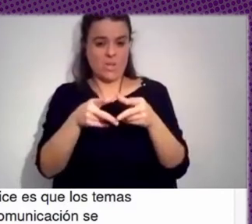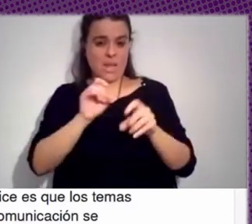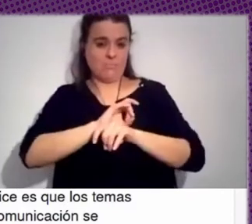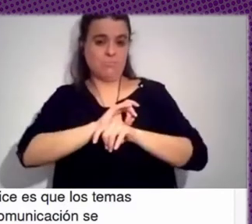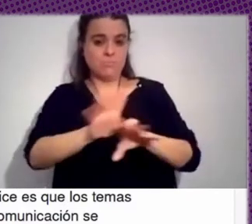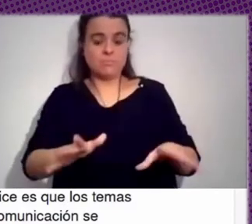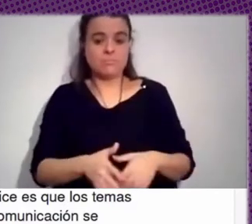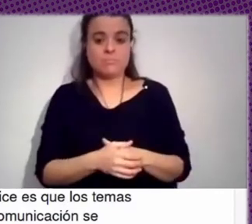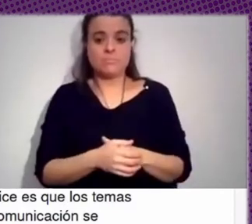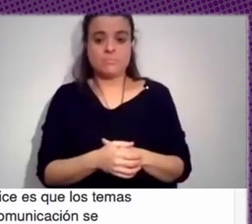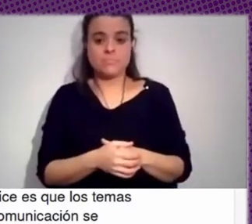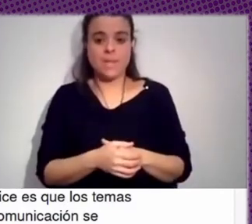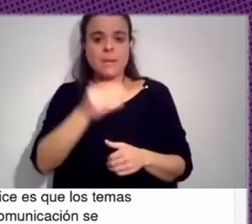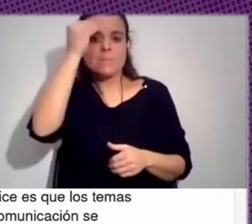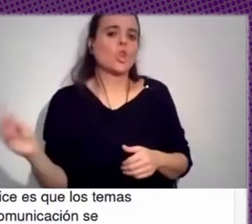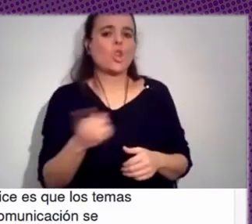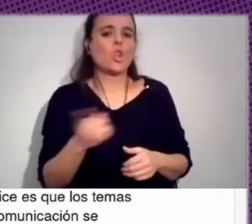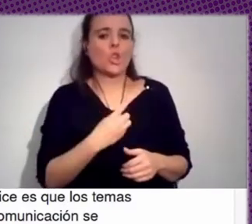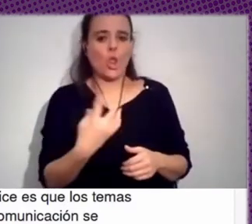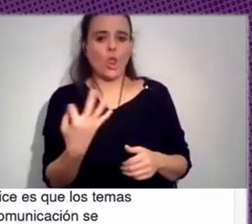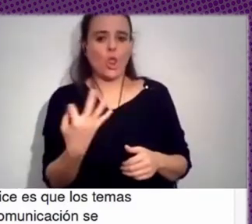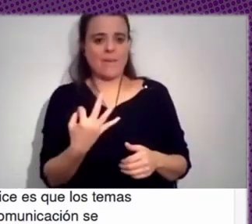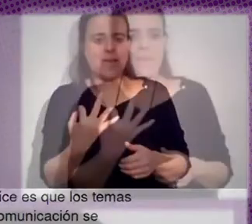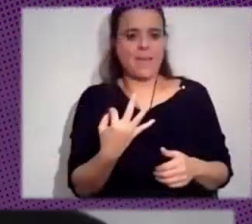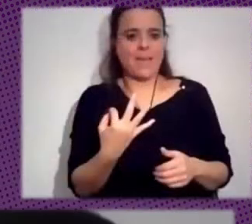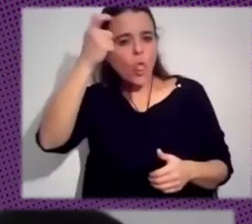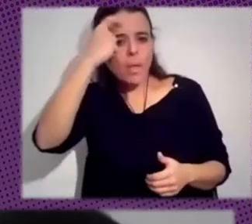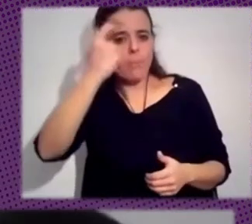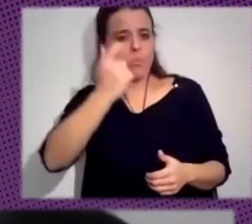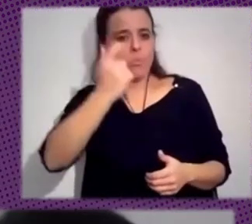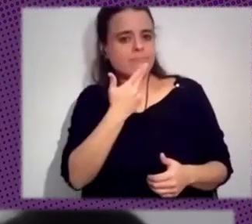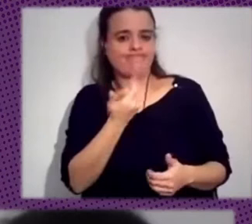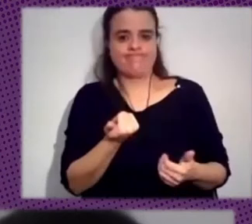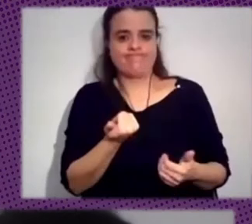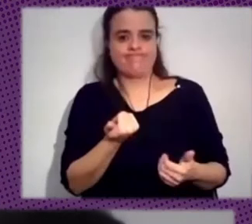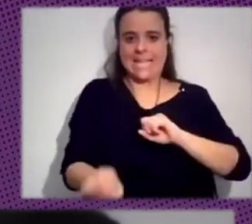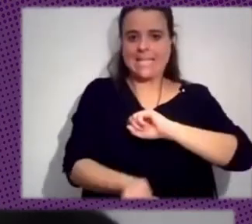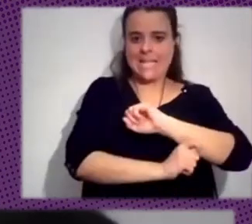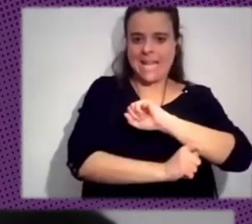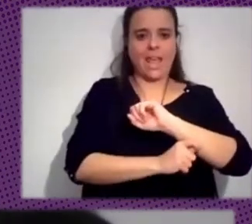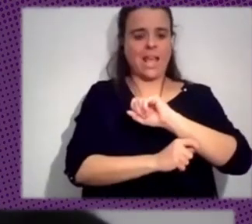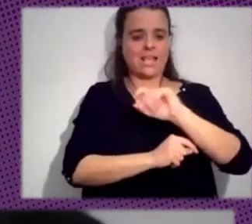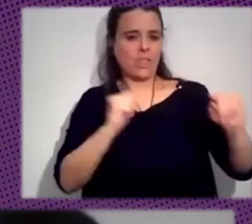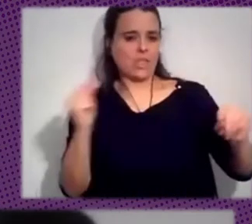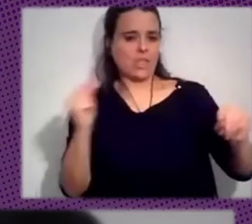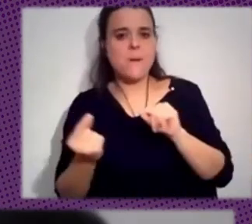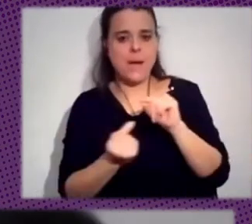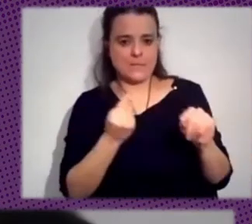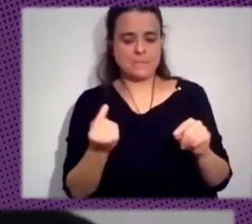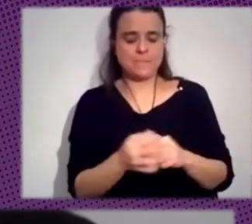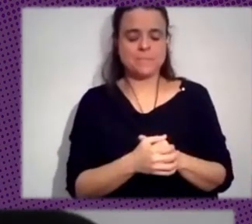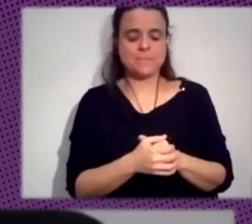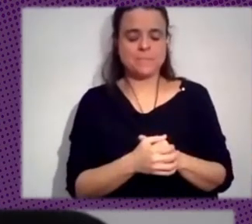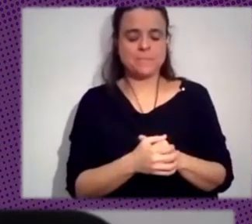redes, creemos que todo el mundo debería tener estas nociones y acercarse más a estos conceptos de estrategias discursivas. Entonces, bueno,